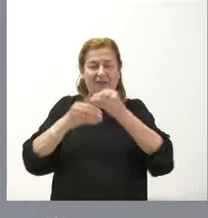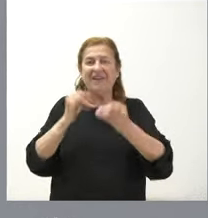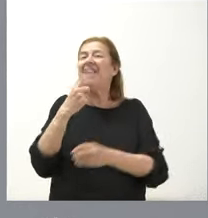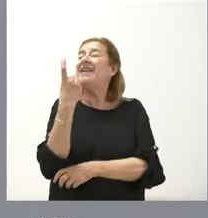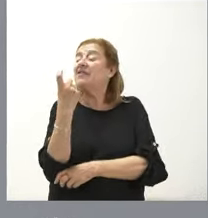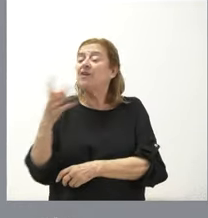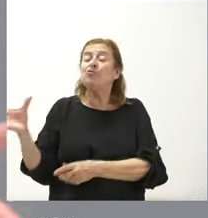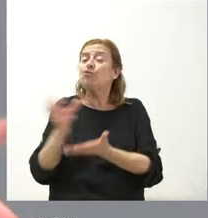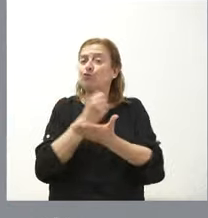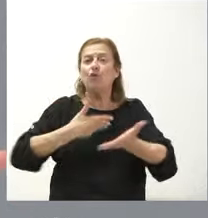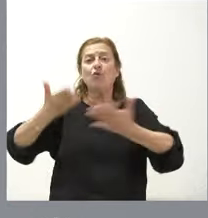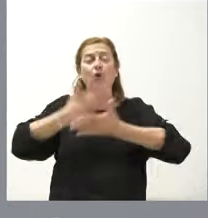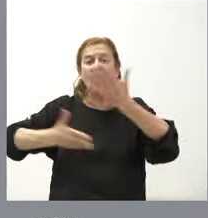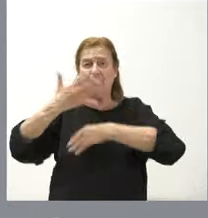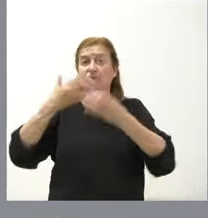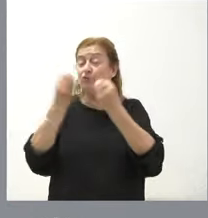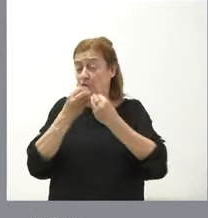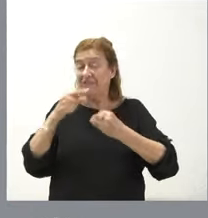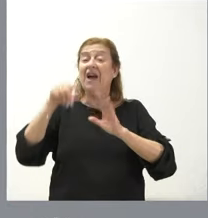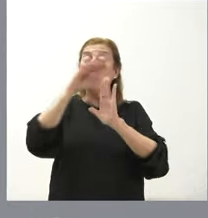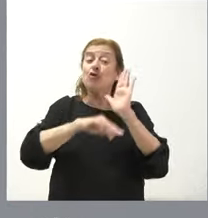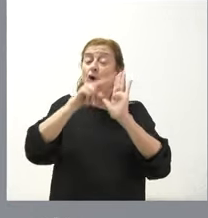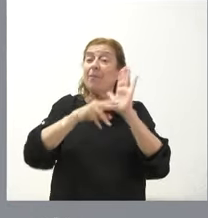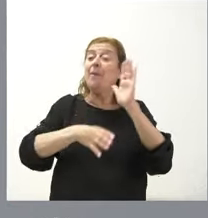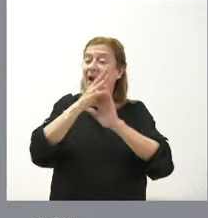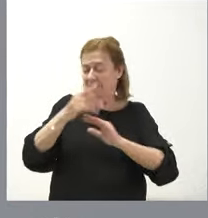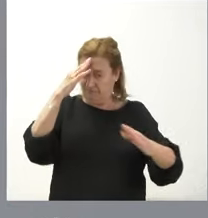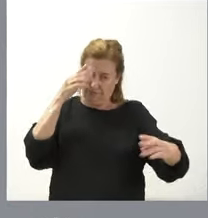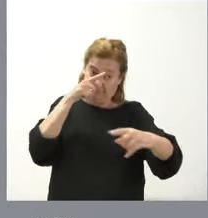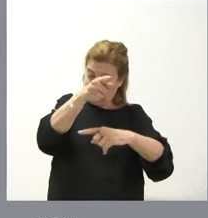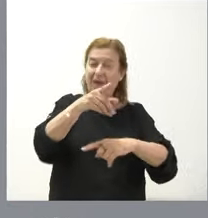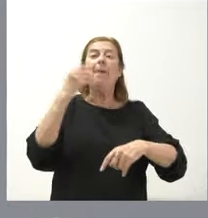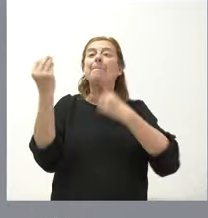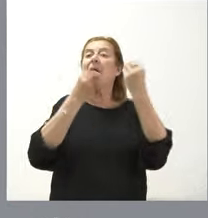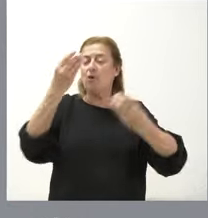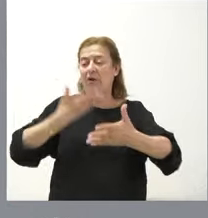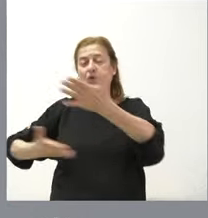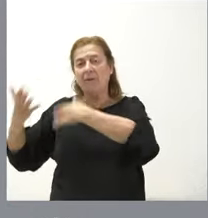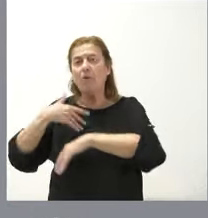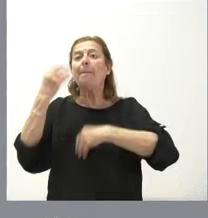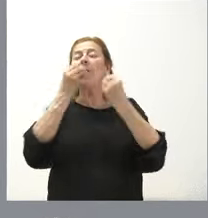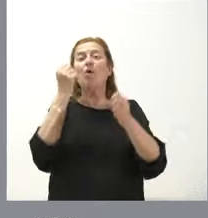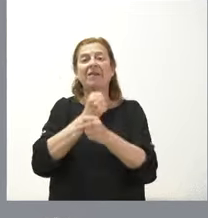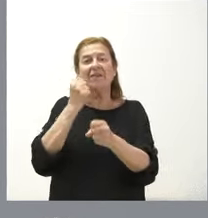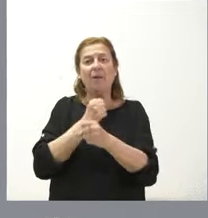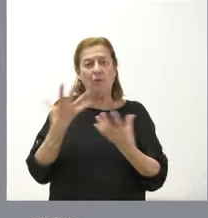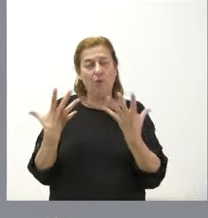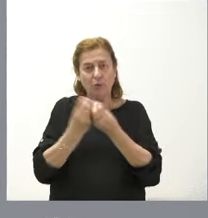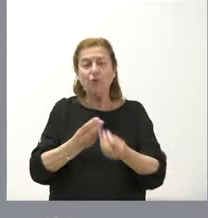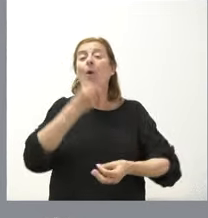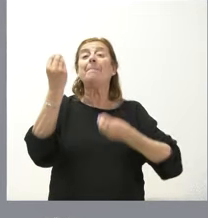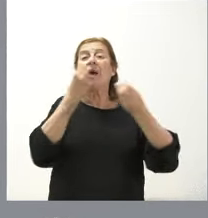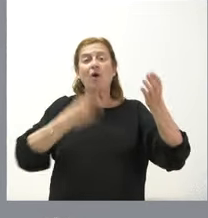todos colaboremos con ellos y esta norma lo que va es en esa dirección, mejorar la colaboración, mejorar el trabajo conjunto, mejorar las capacidades